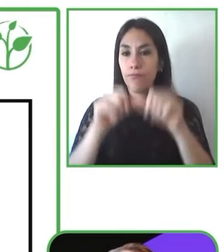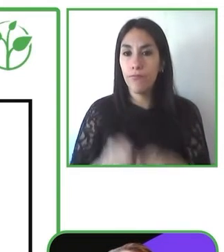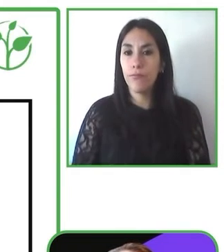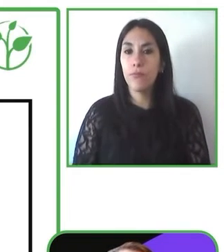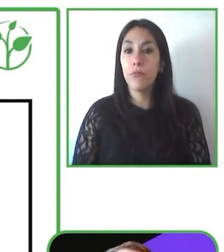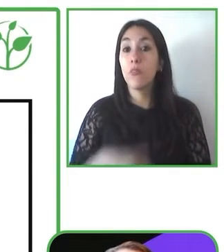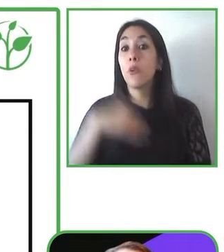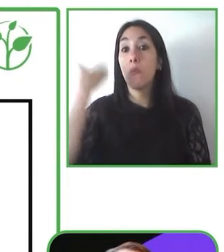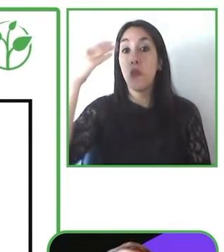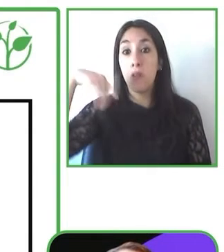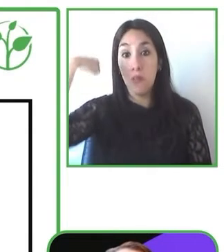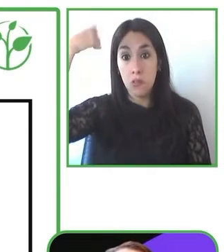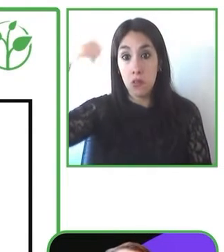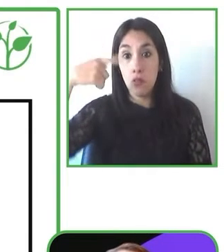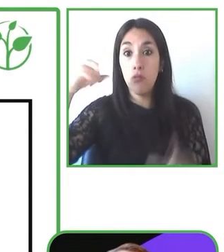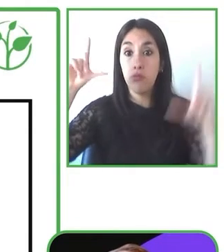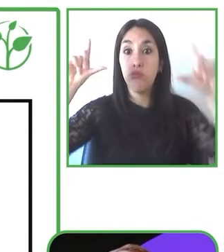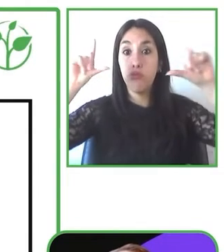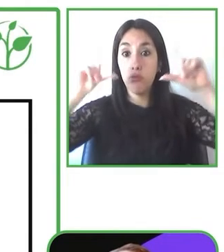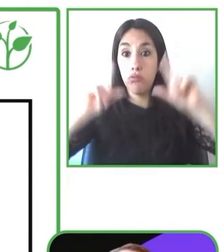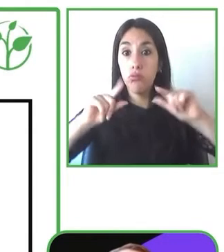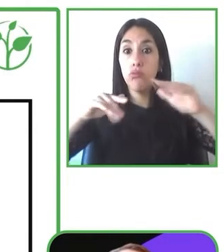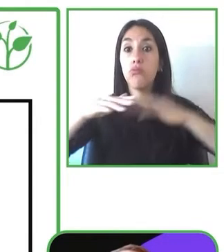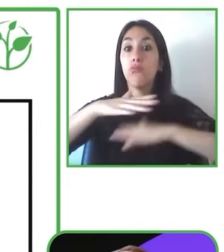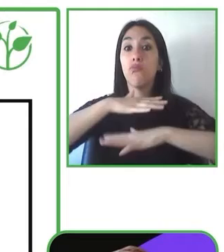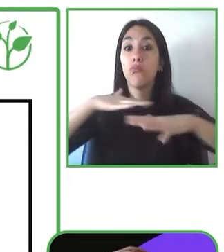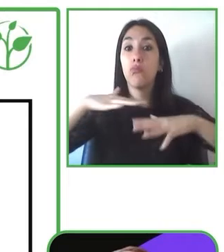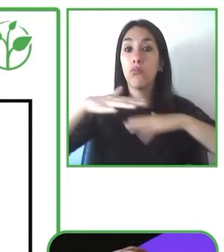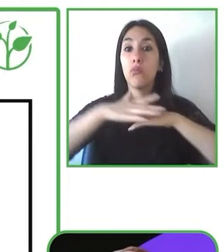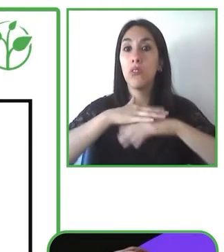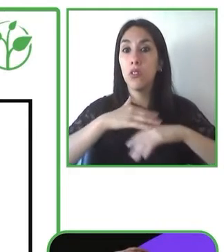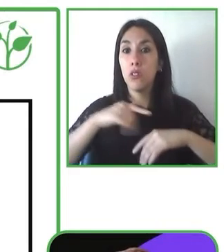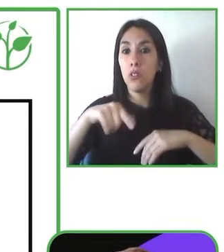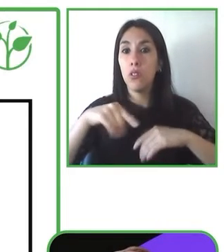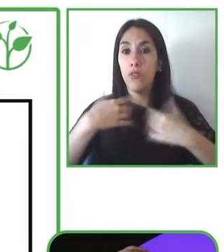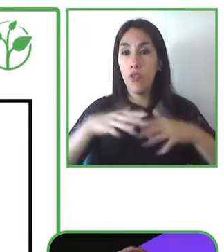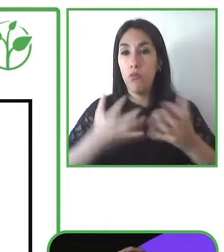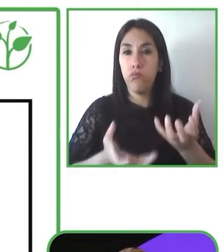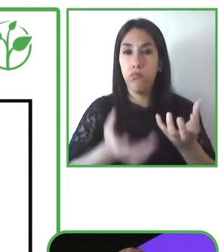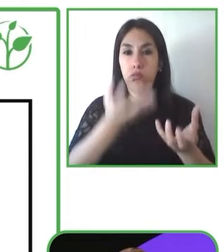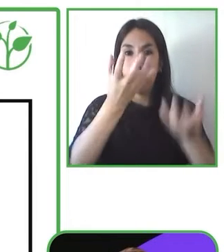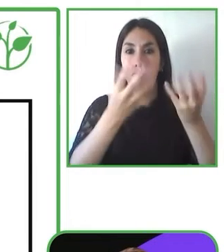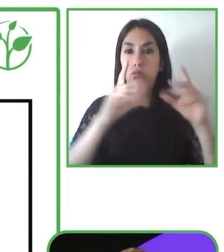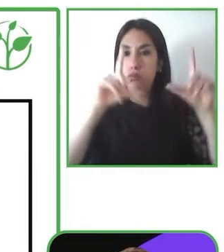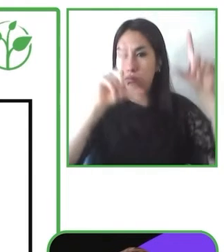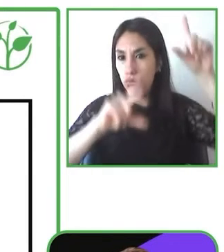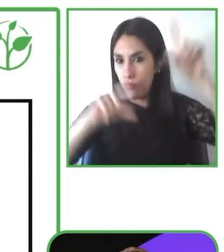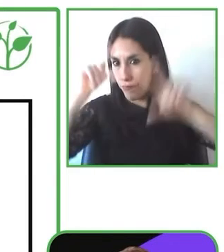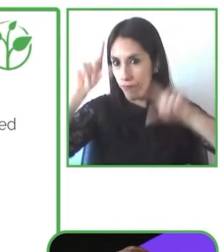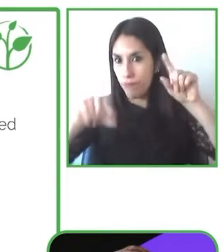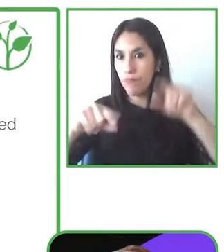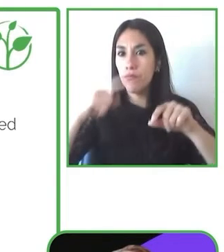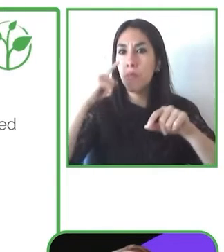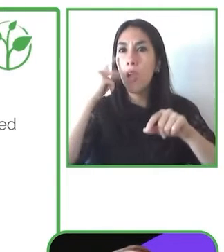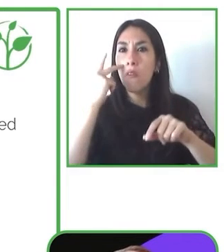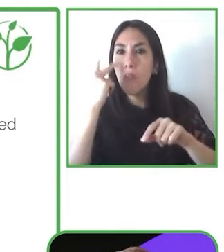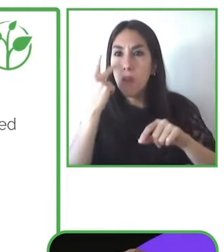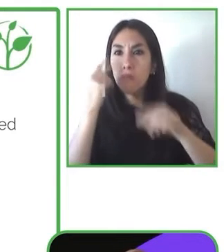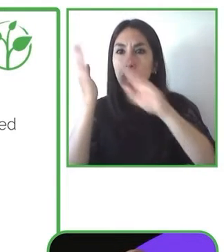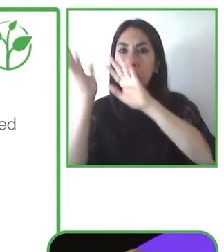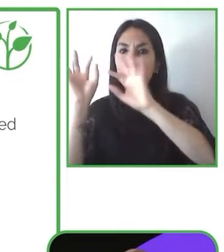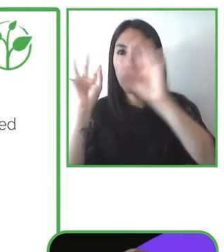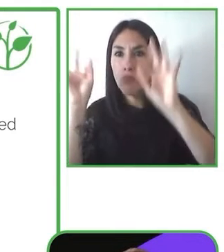carbono. Y tenemos todos estos documentos externos para la parte digital y tenemos otros que se